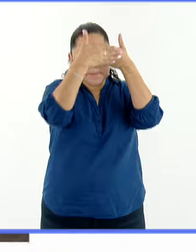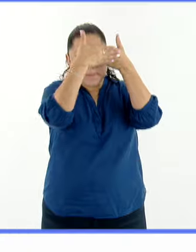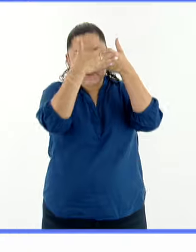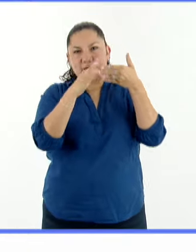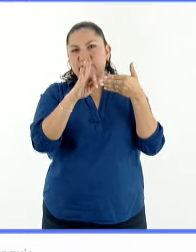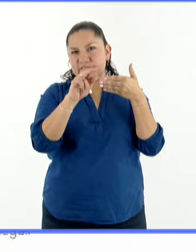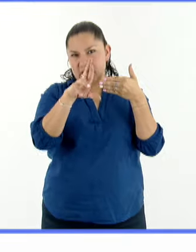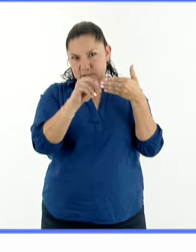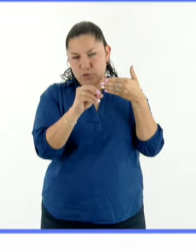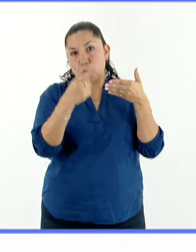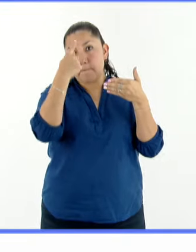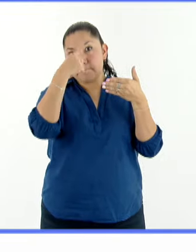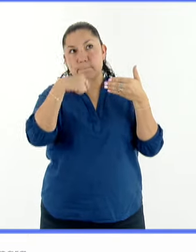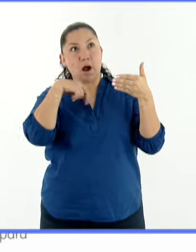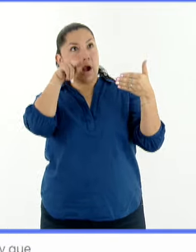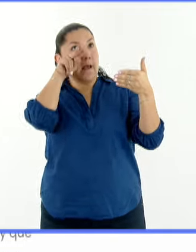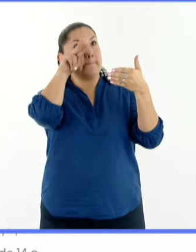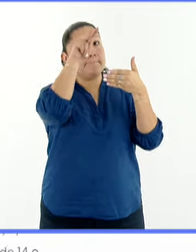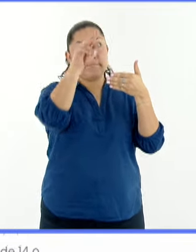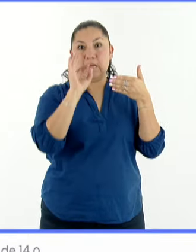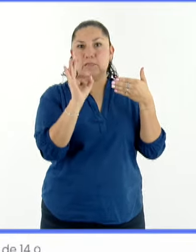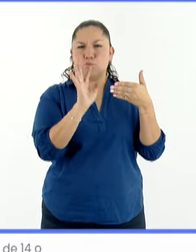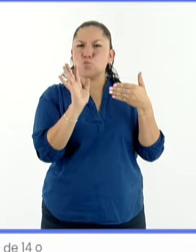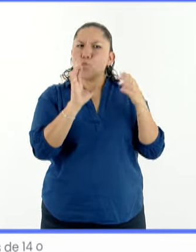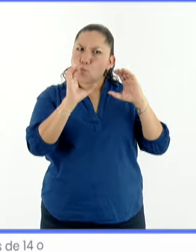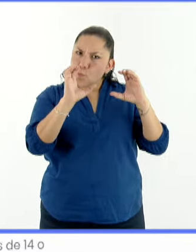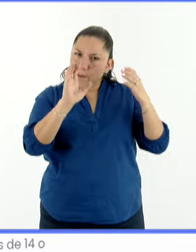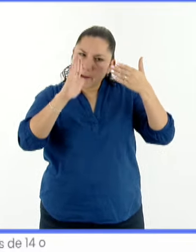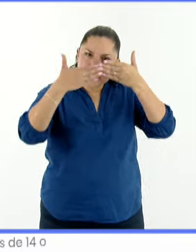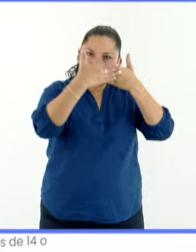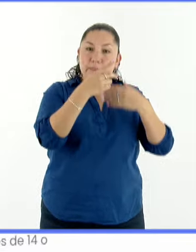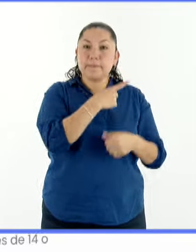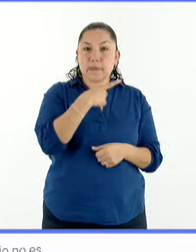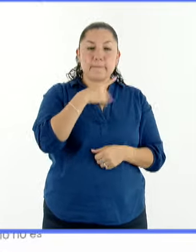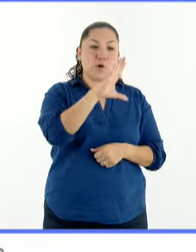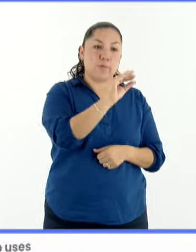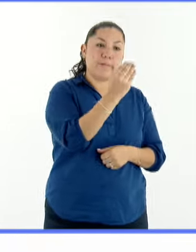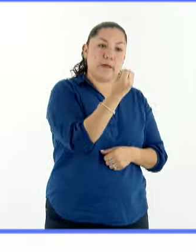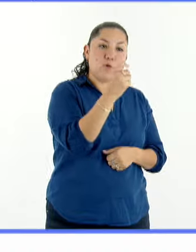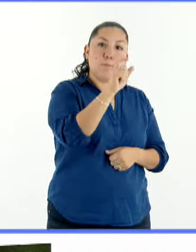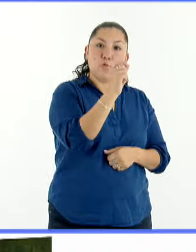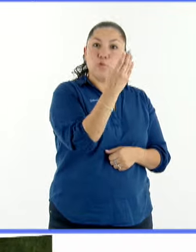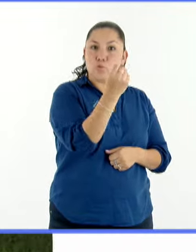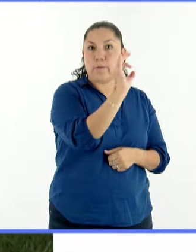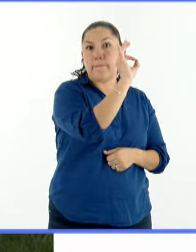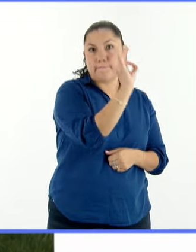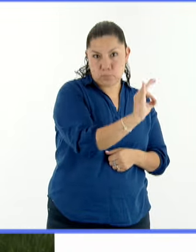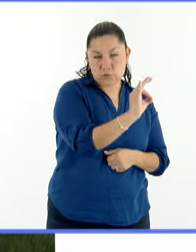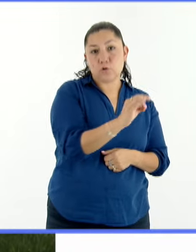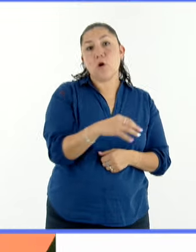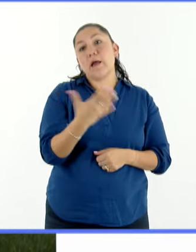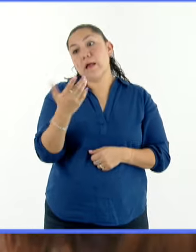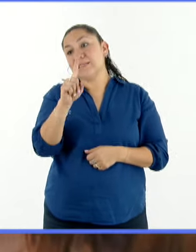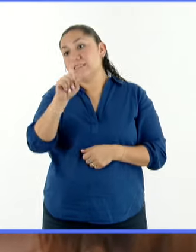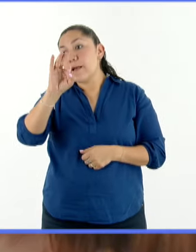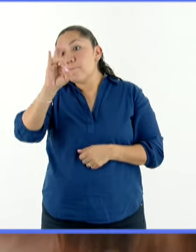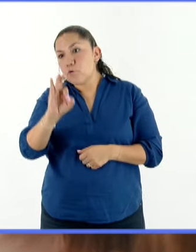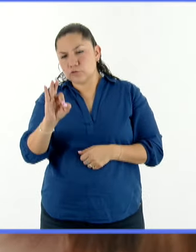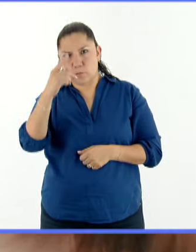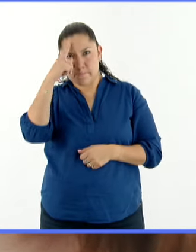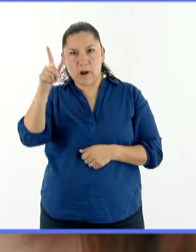visible hasta un 99.9% y un 100% de la luz ultravioleta e infrarroja.